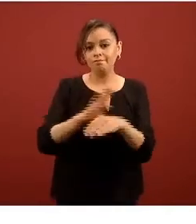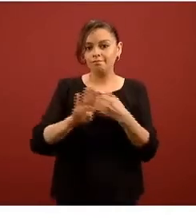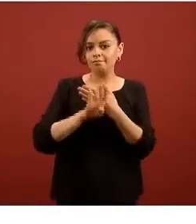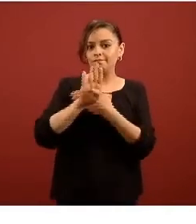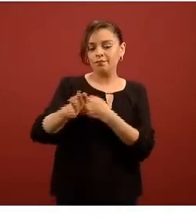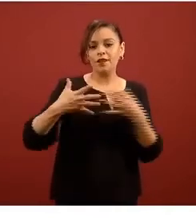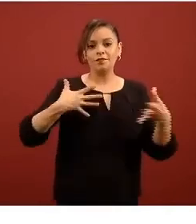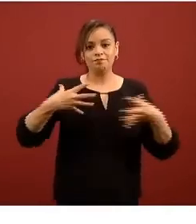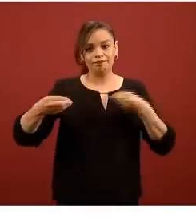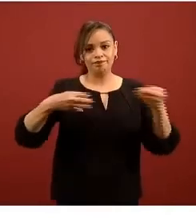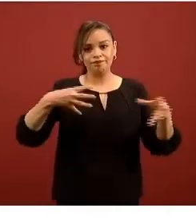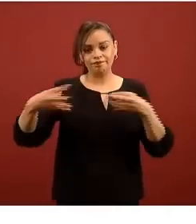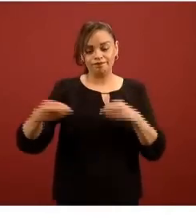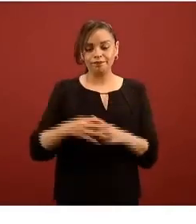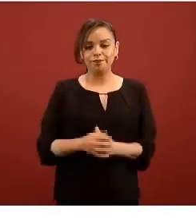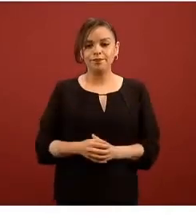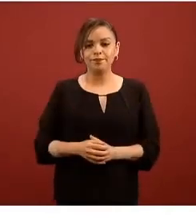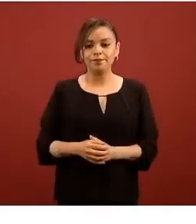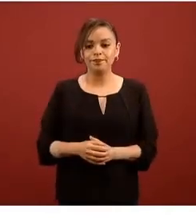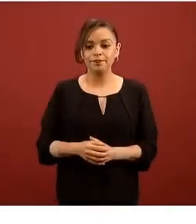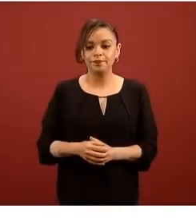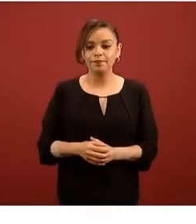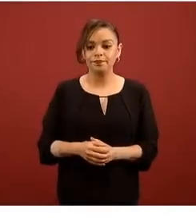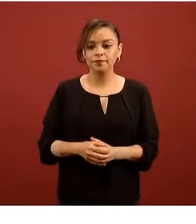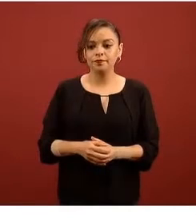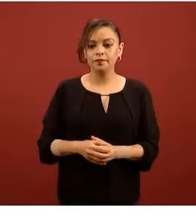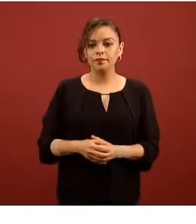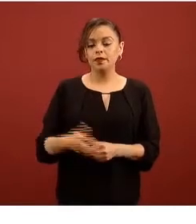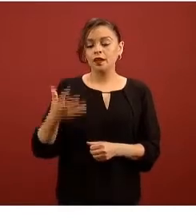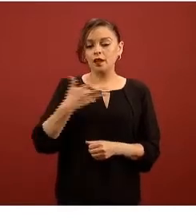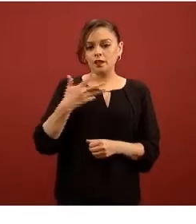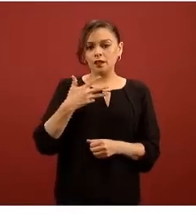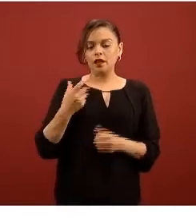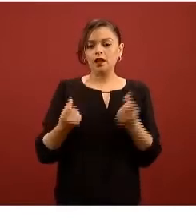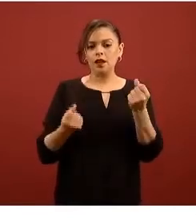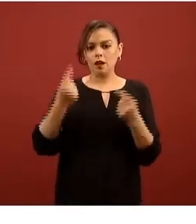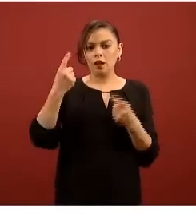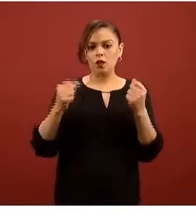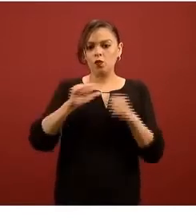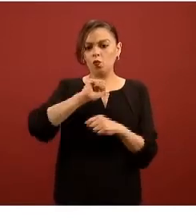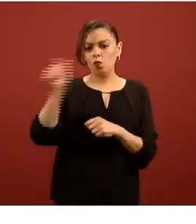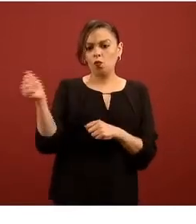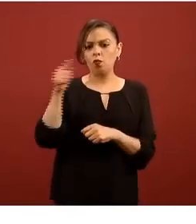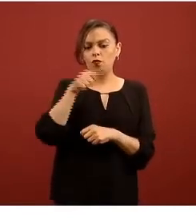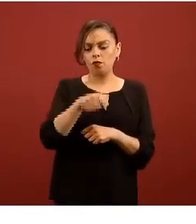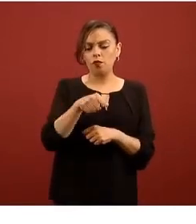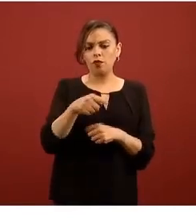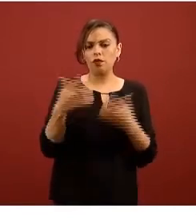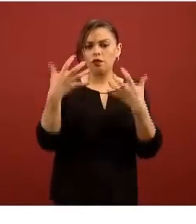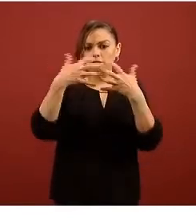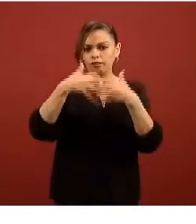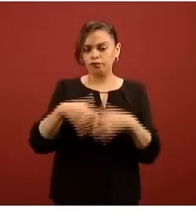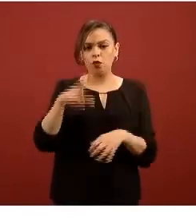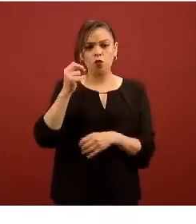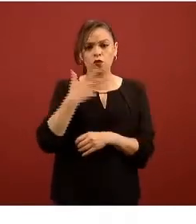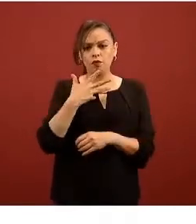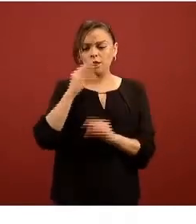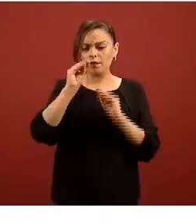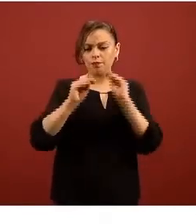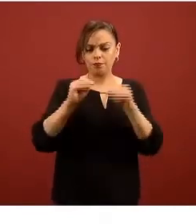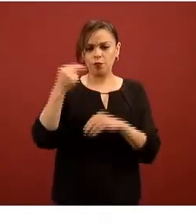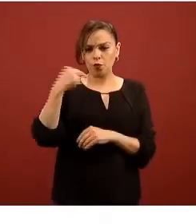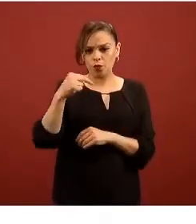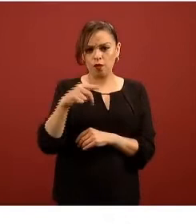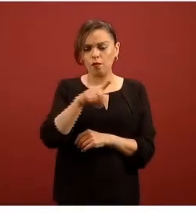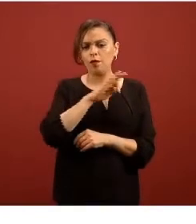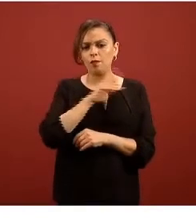para que ustedes vean referencias de algunos otros equipos no hemos puesto los nombres y claro con toda